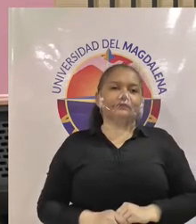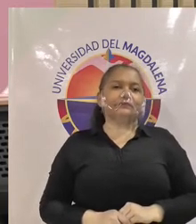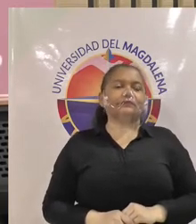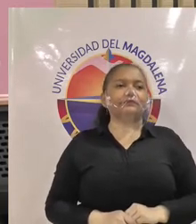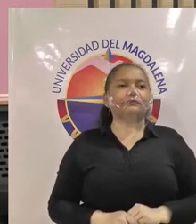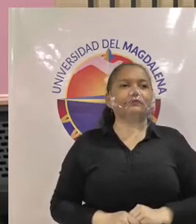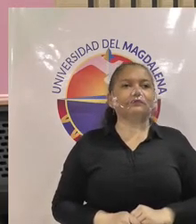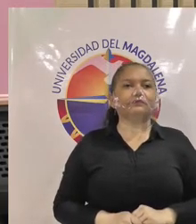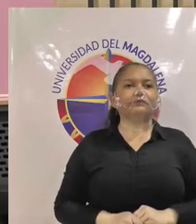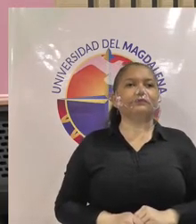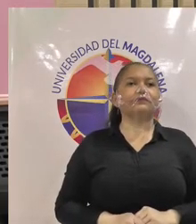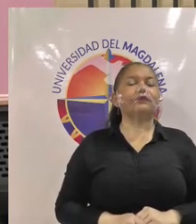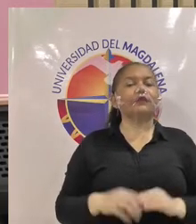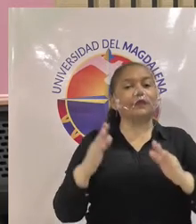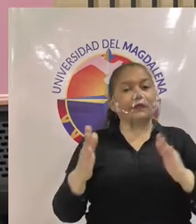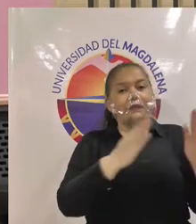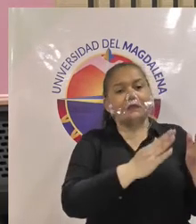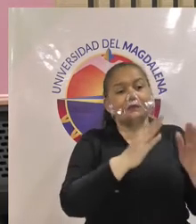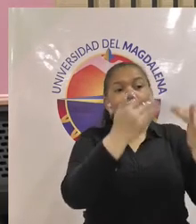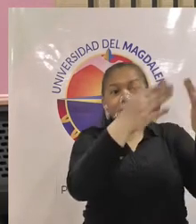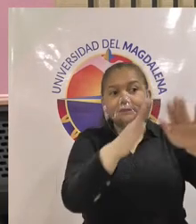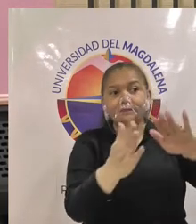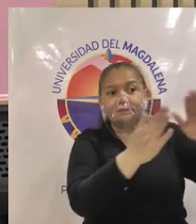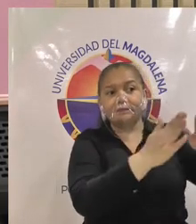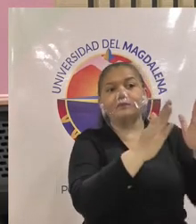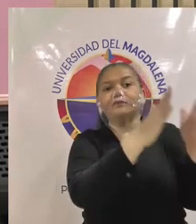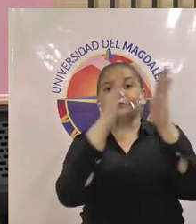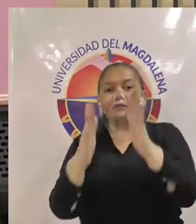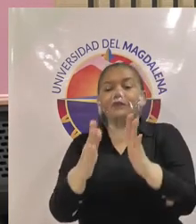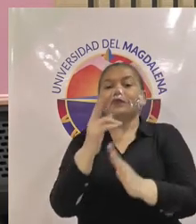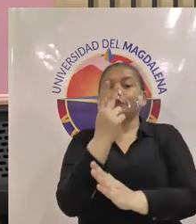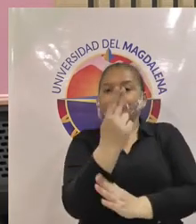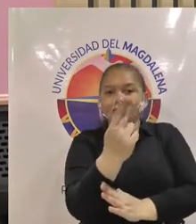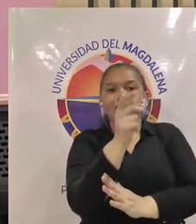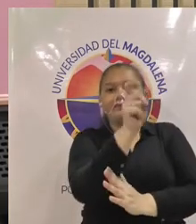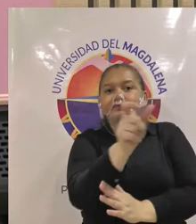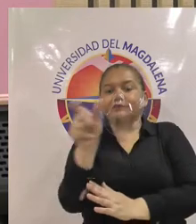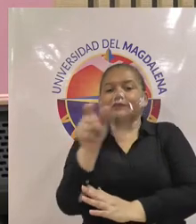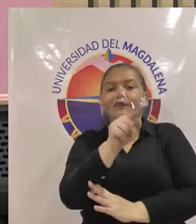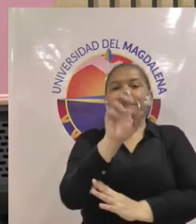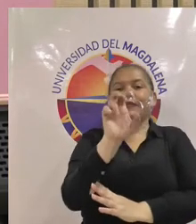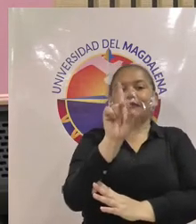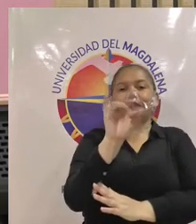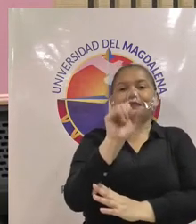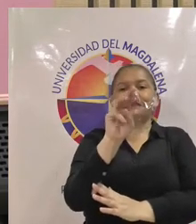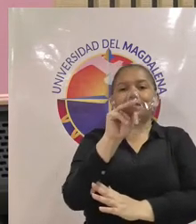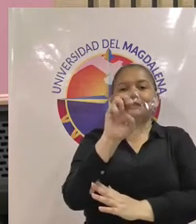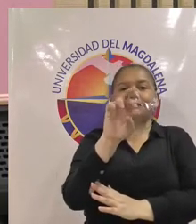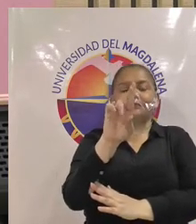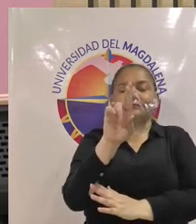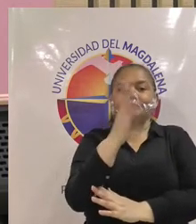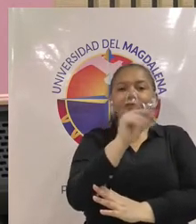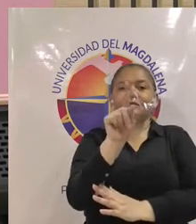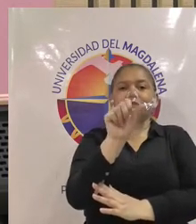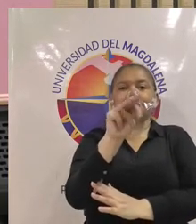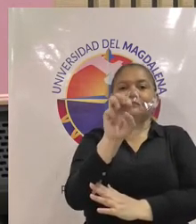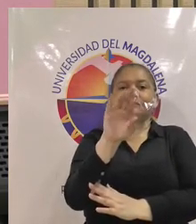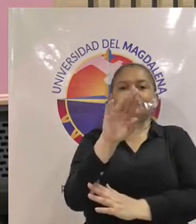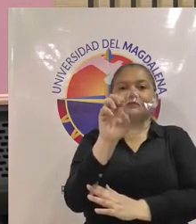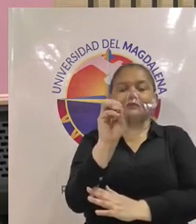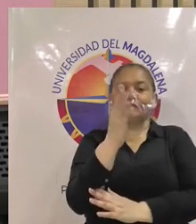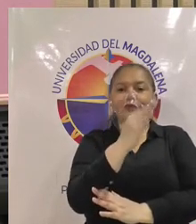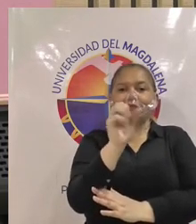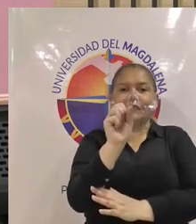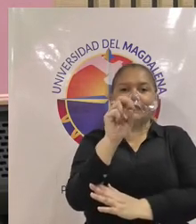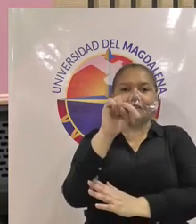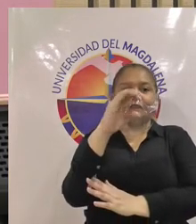La segunda pareja está integrada por Edilmer Sarmiento Anchila y su fórmula Rafael Ricaurte